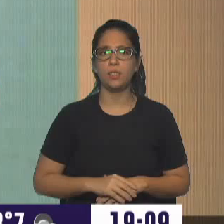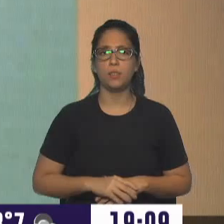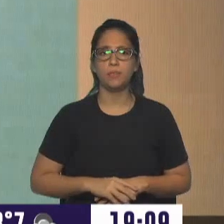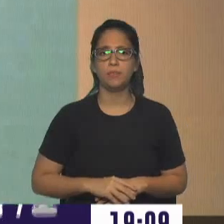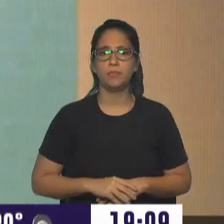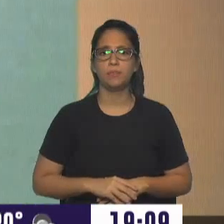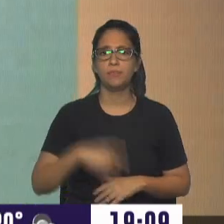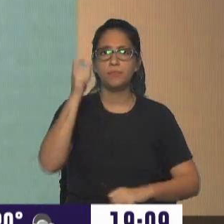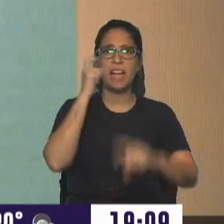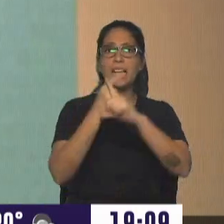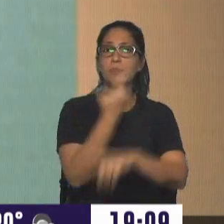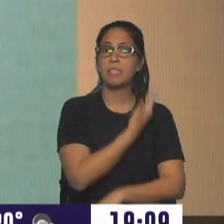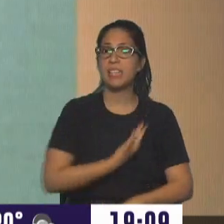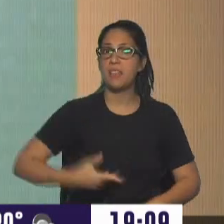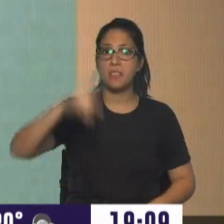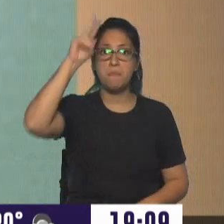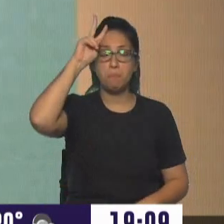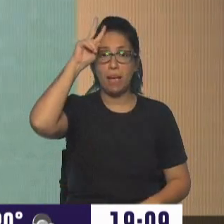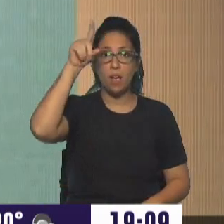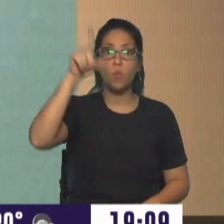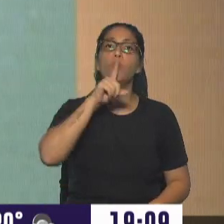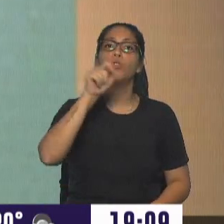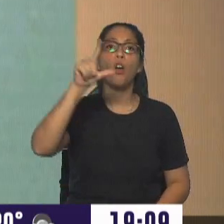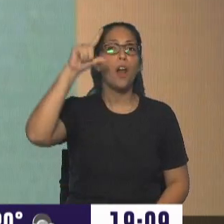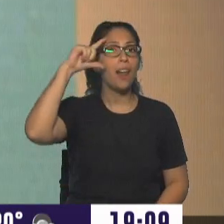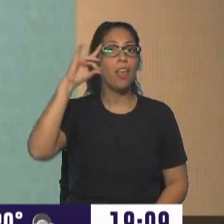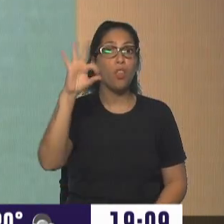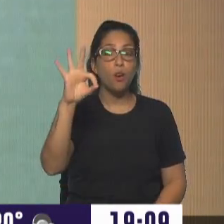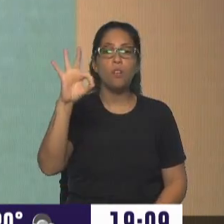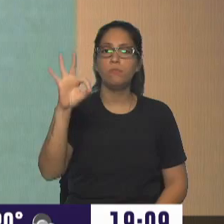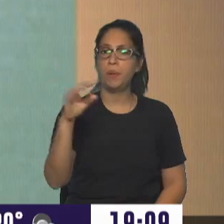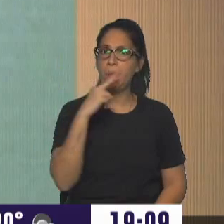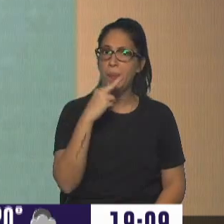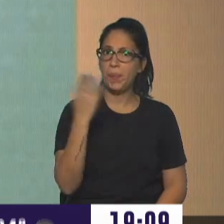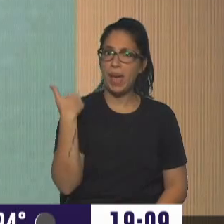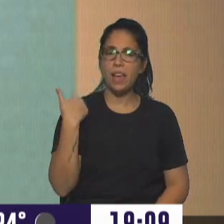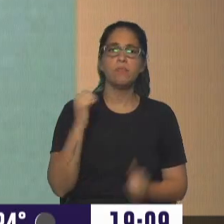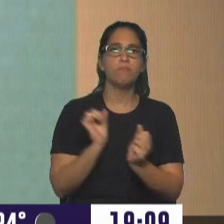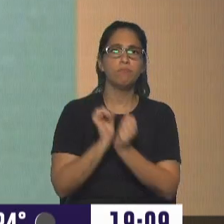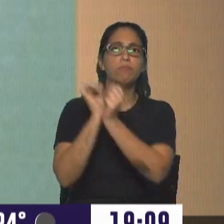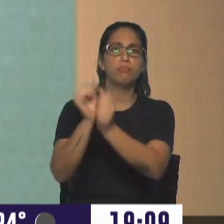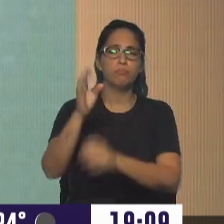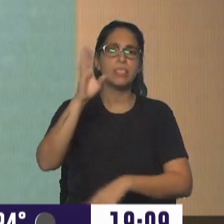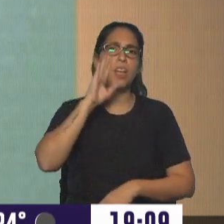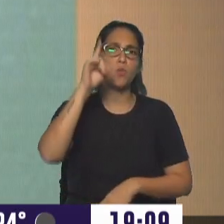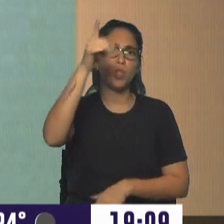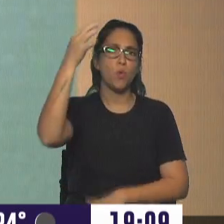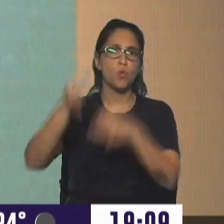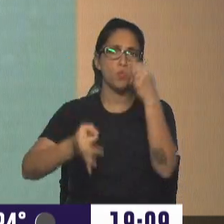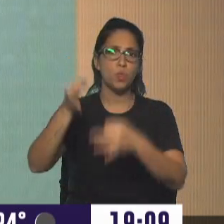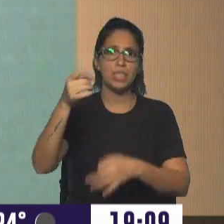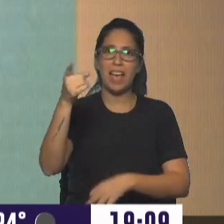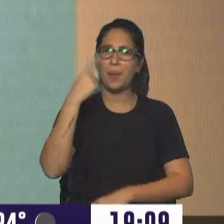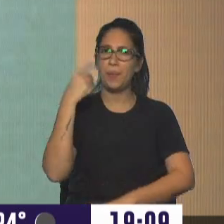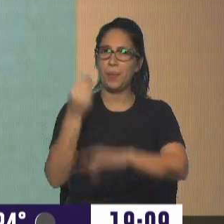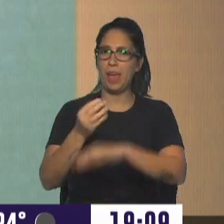El expresidente peruano Alejandro Toledo se entregó este viernes a la justicia de los Estados Unidos donde residía desde